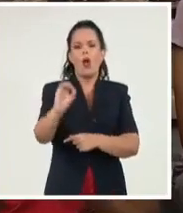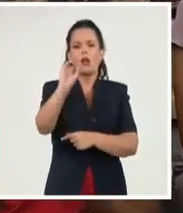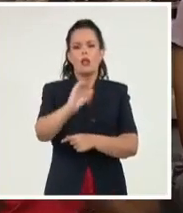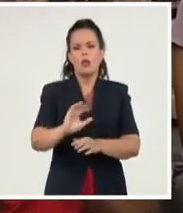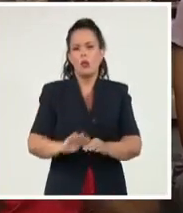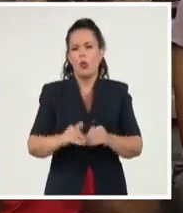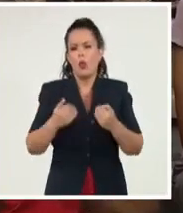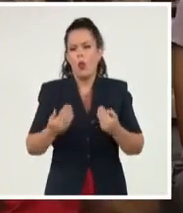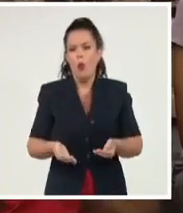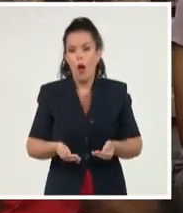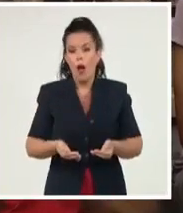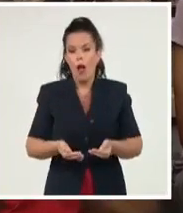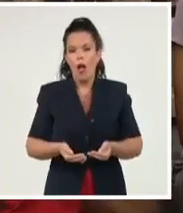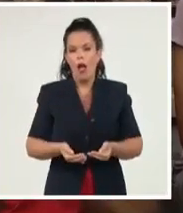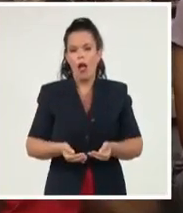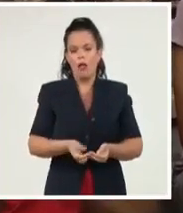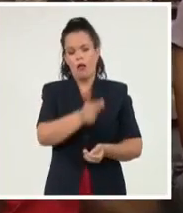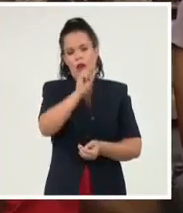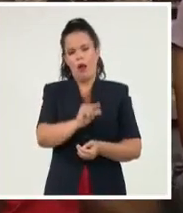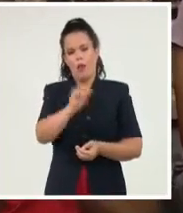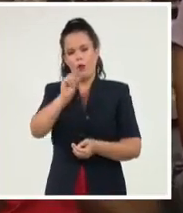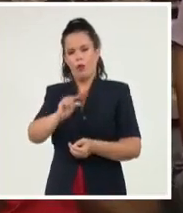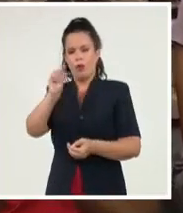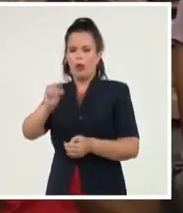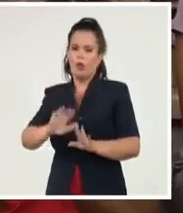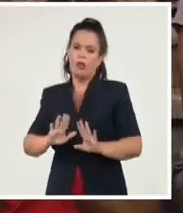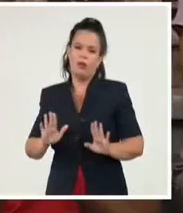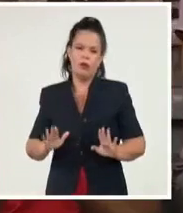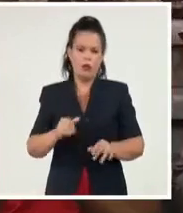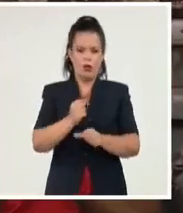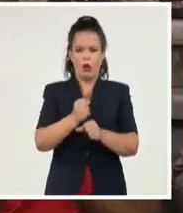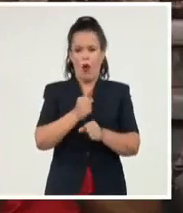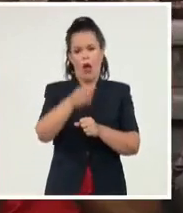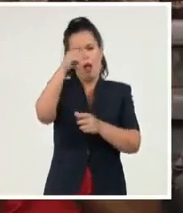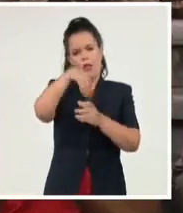los almacenes llenos de recursos, pero si no cuida a su capital humano, se le va.